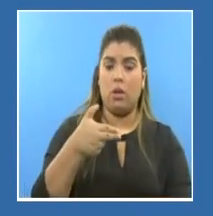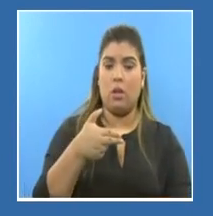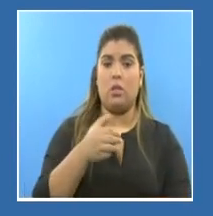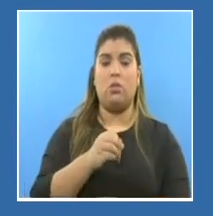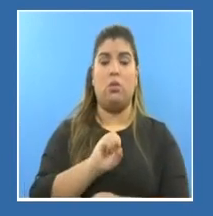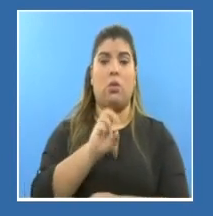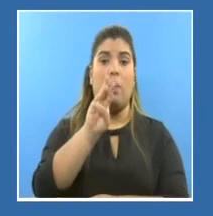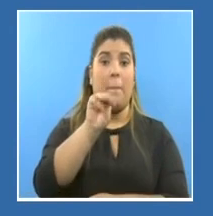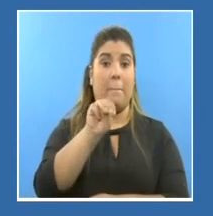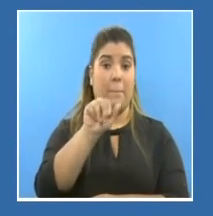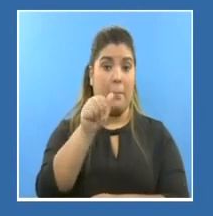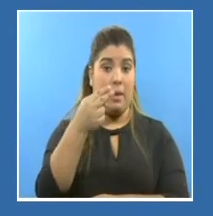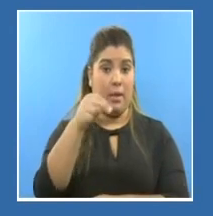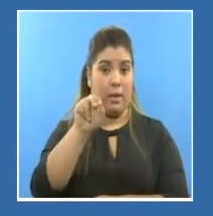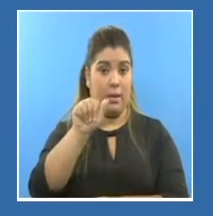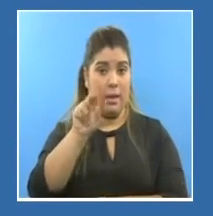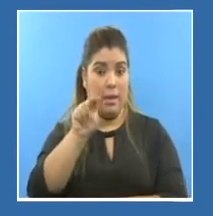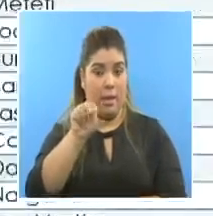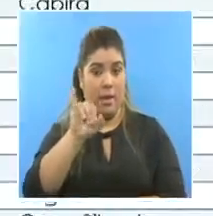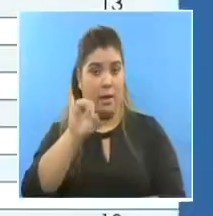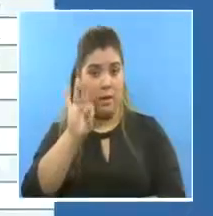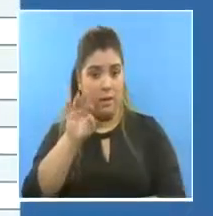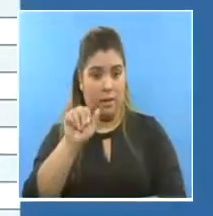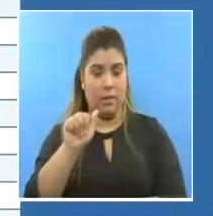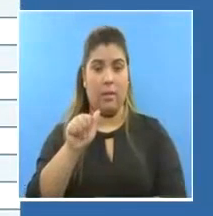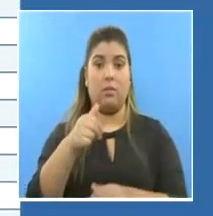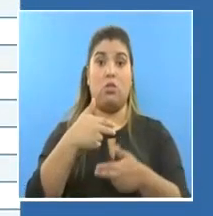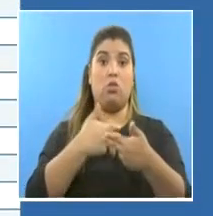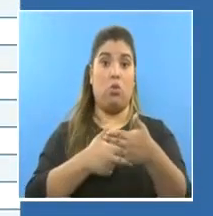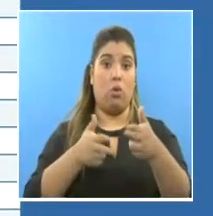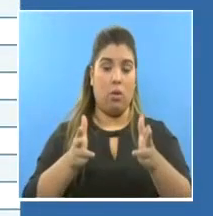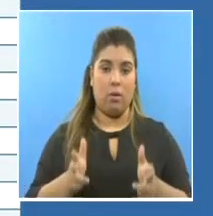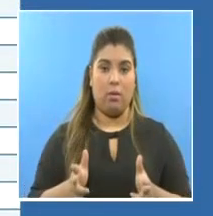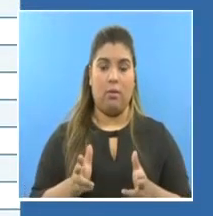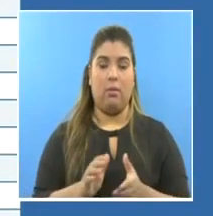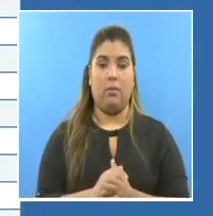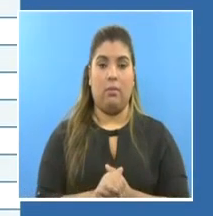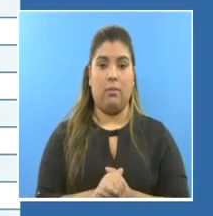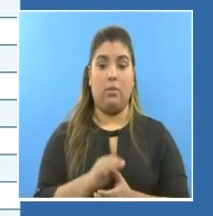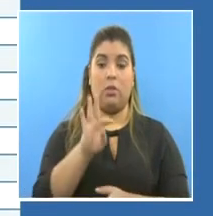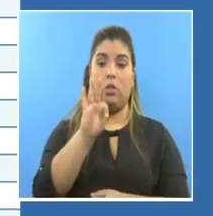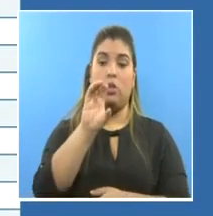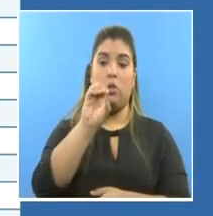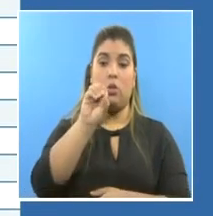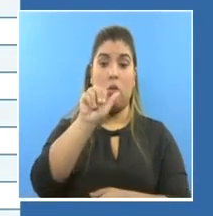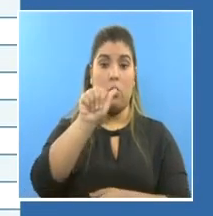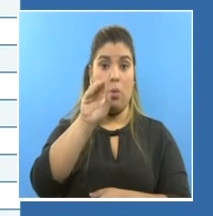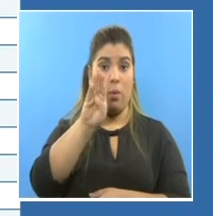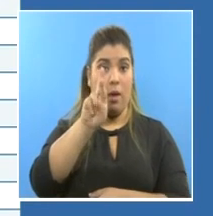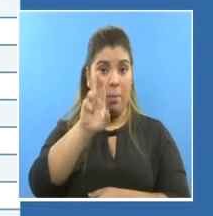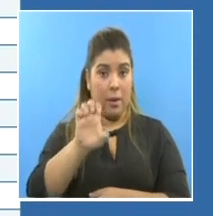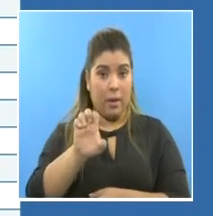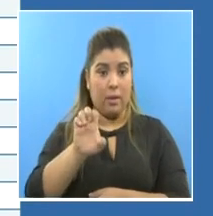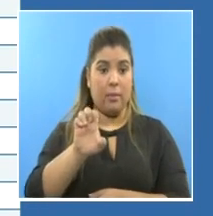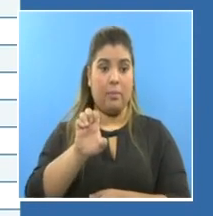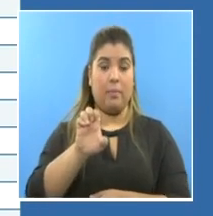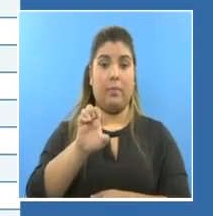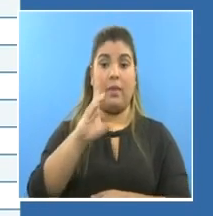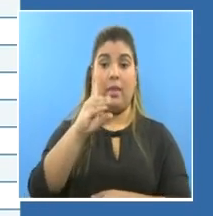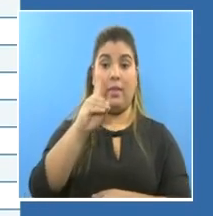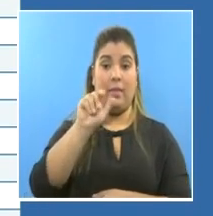Mañanitas, Guadalupe en La Chorrera, Toabré, David